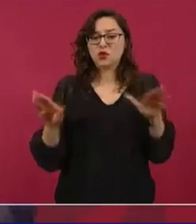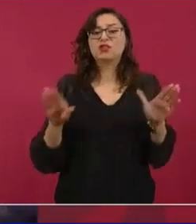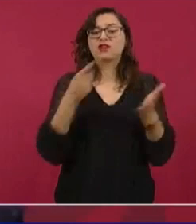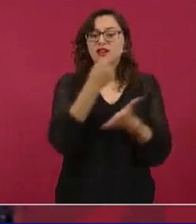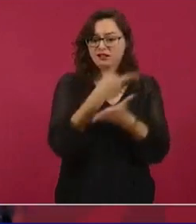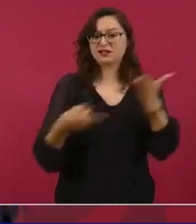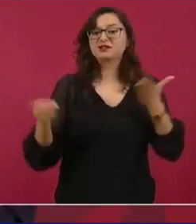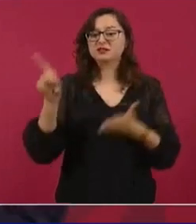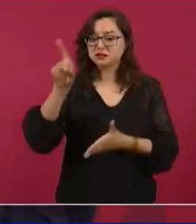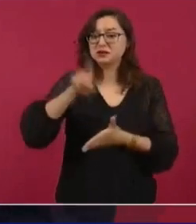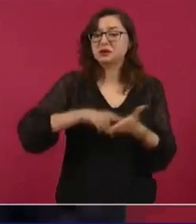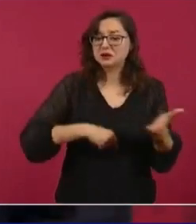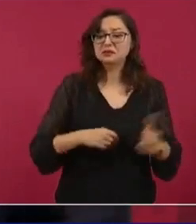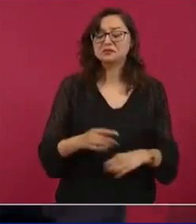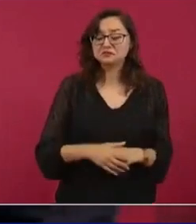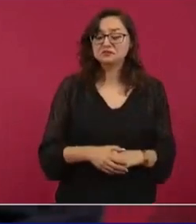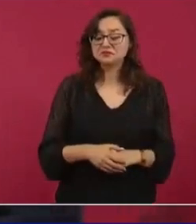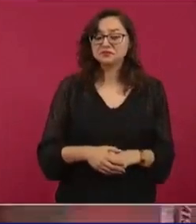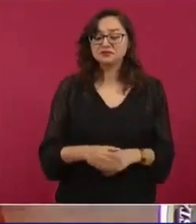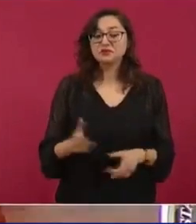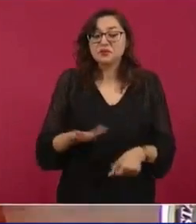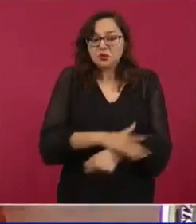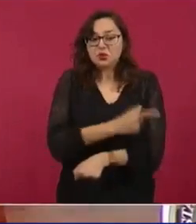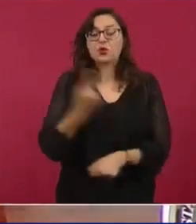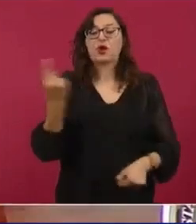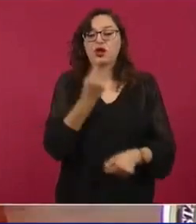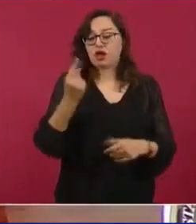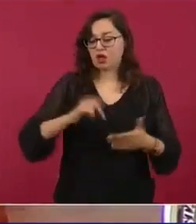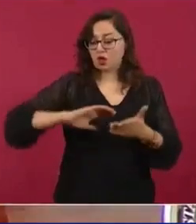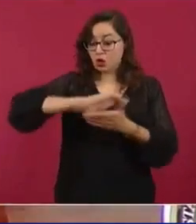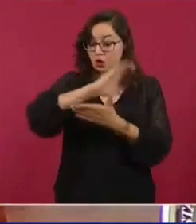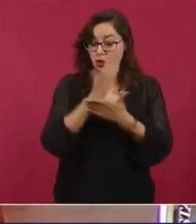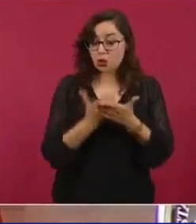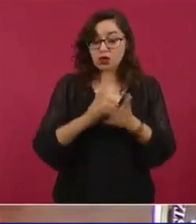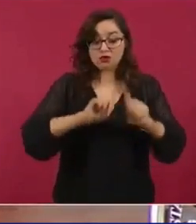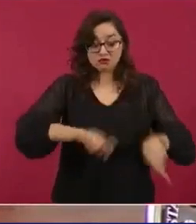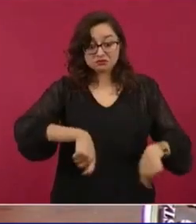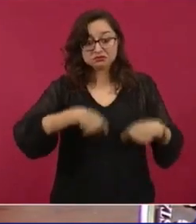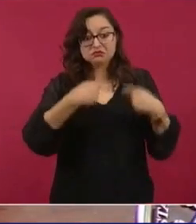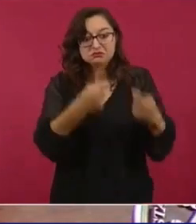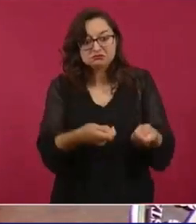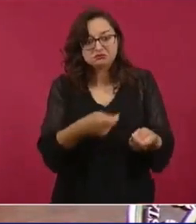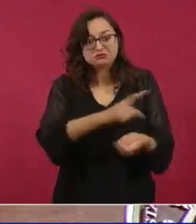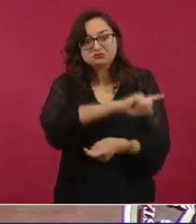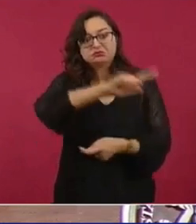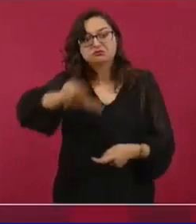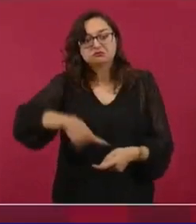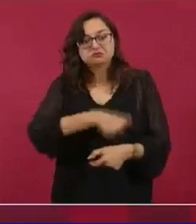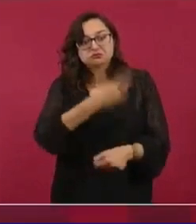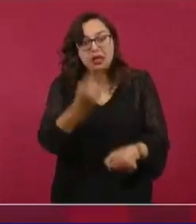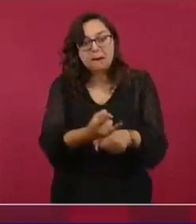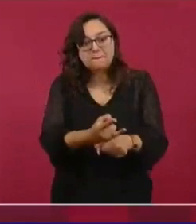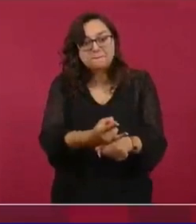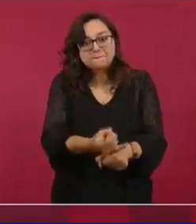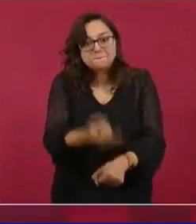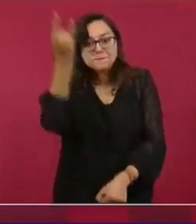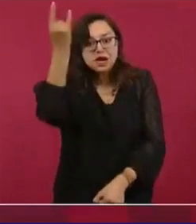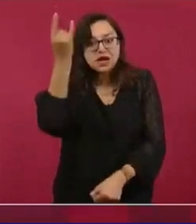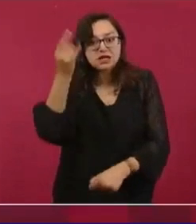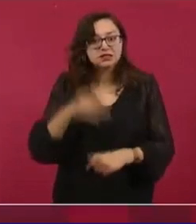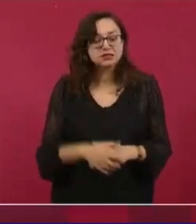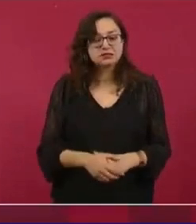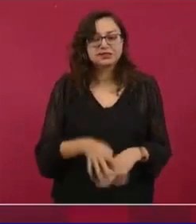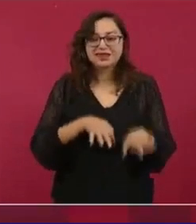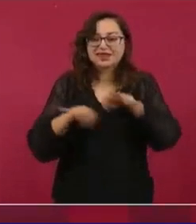y no han invertido absolutamente nada.